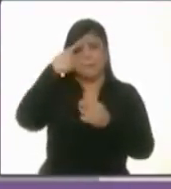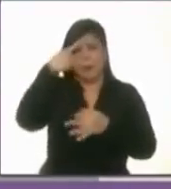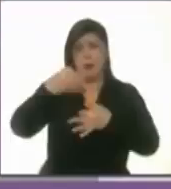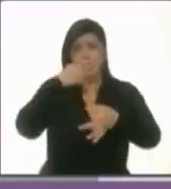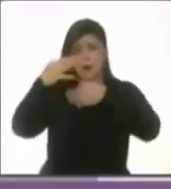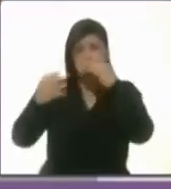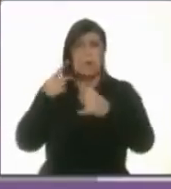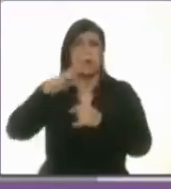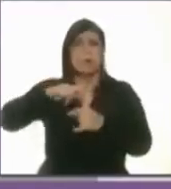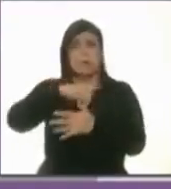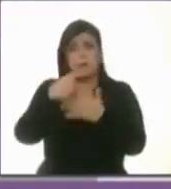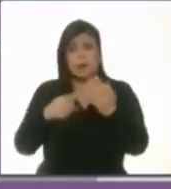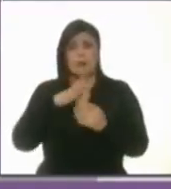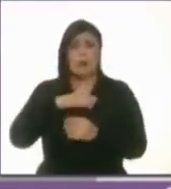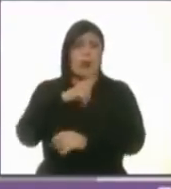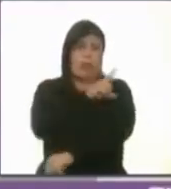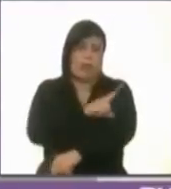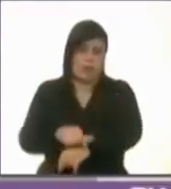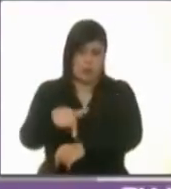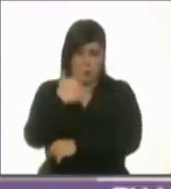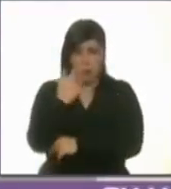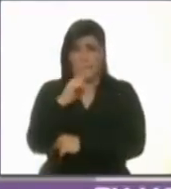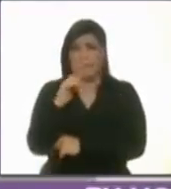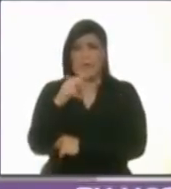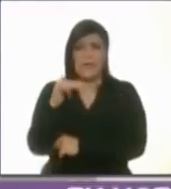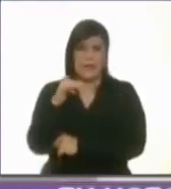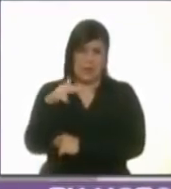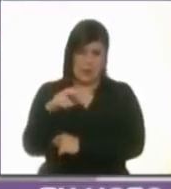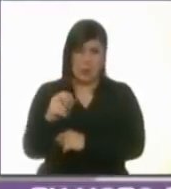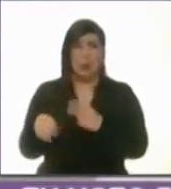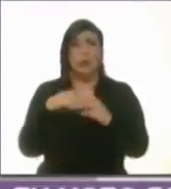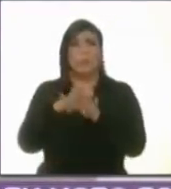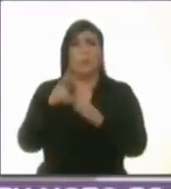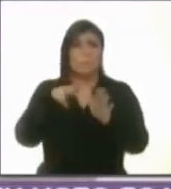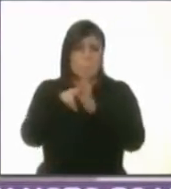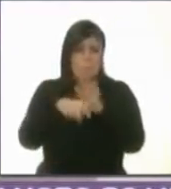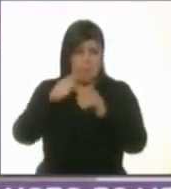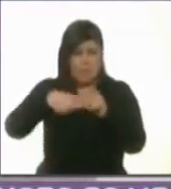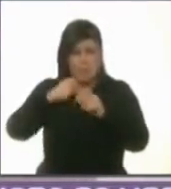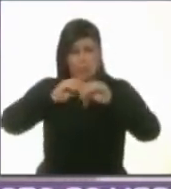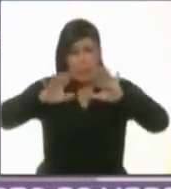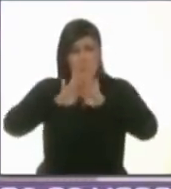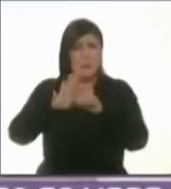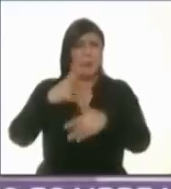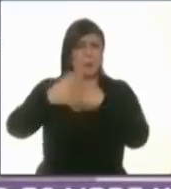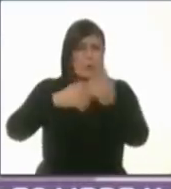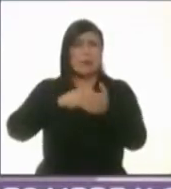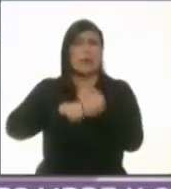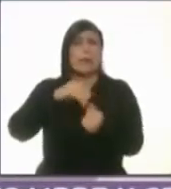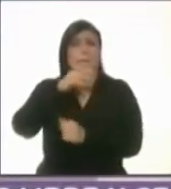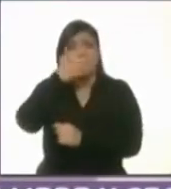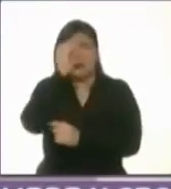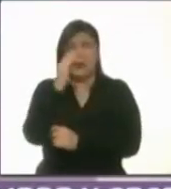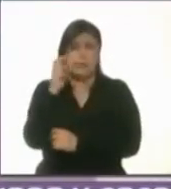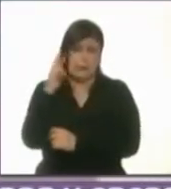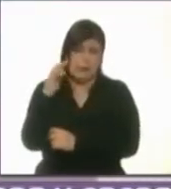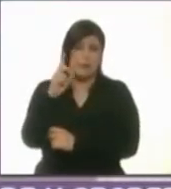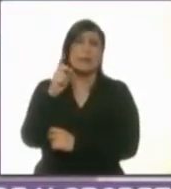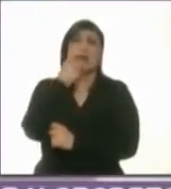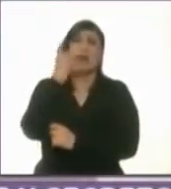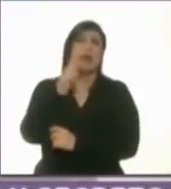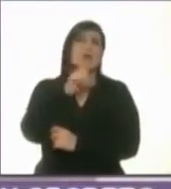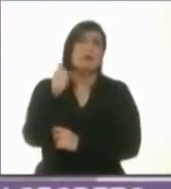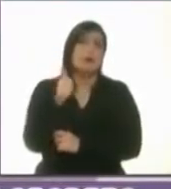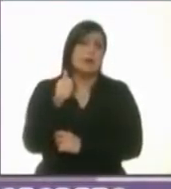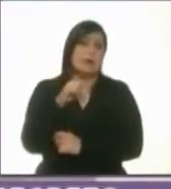corrupción. Los de la línea 12, Bejarano, de los videoescándalos, Marcelo Ebrard, Francisco Chigui, de News Divine y